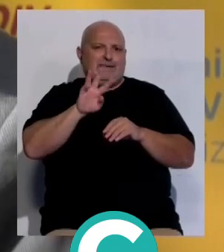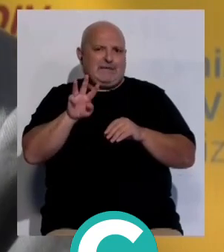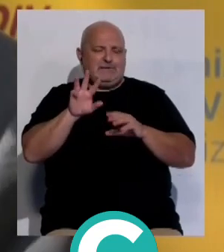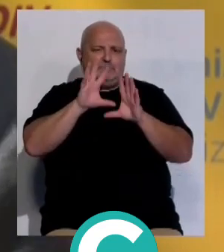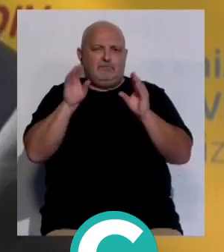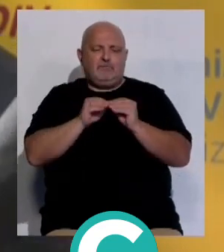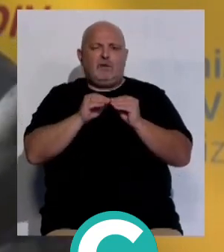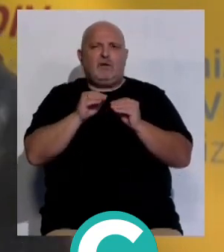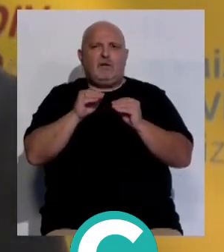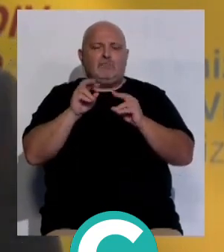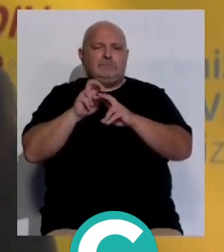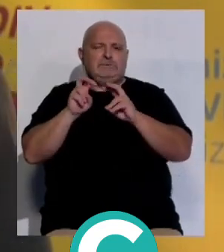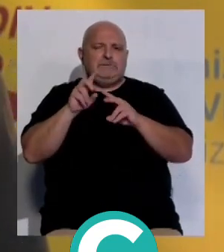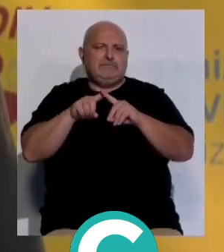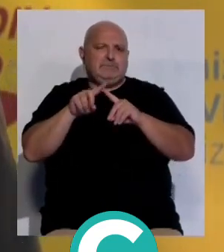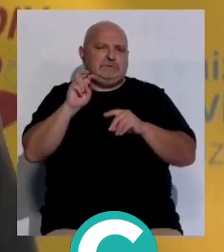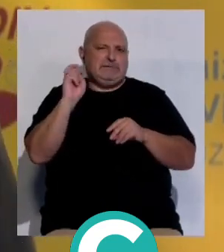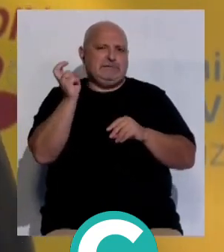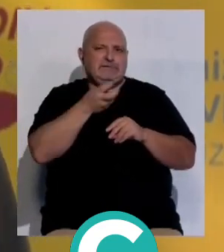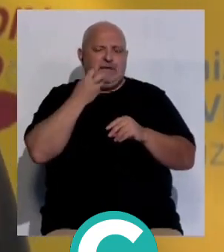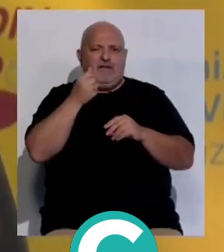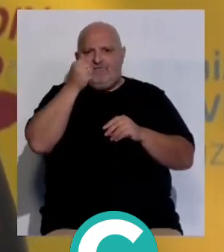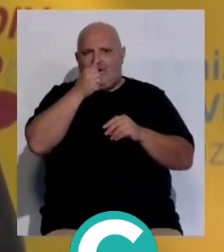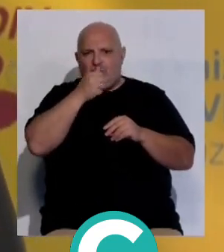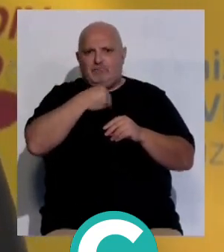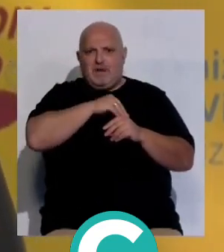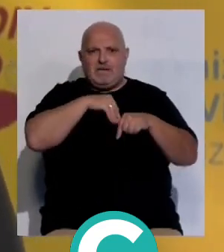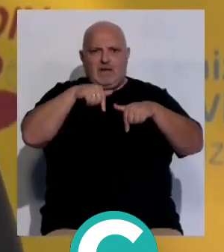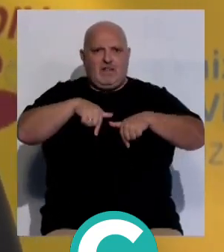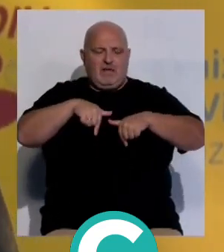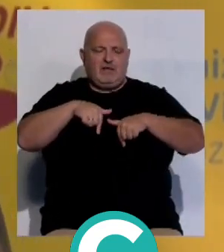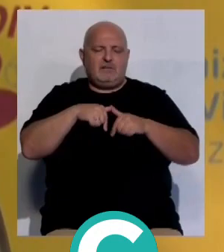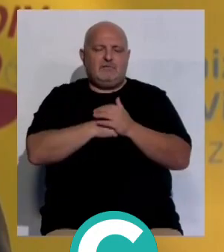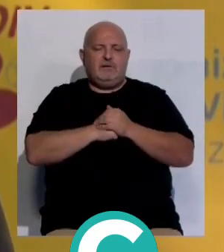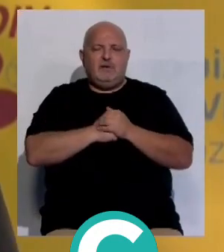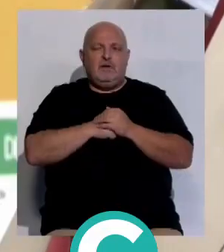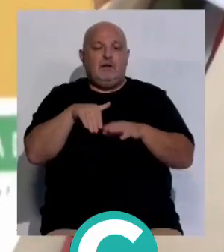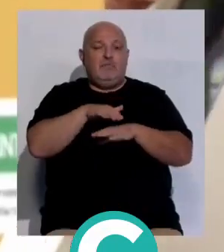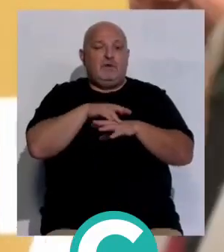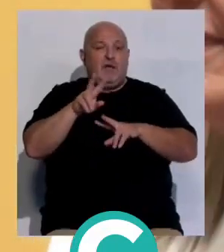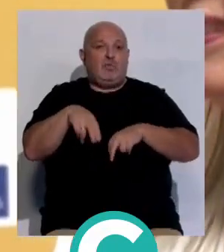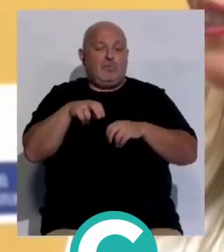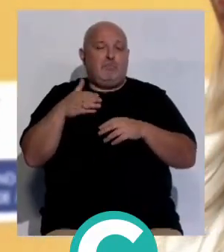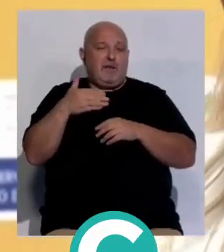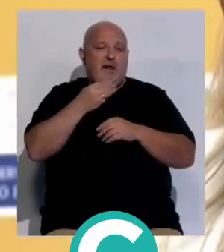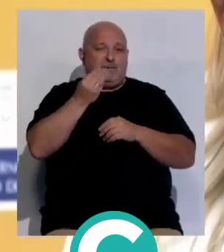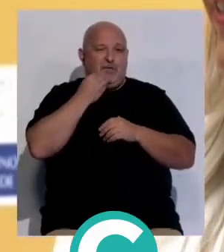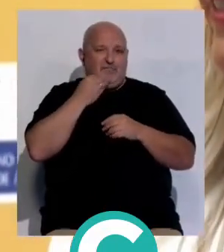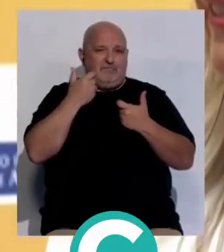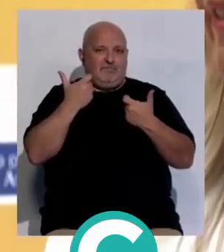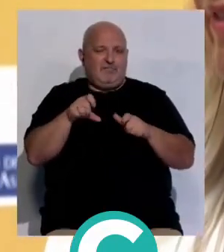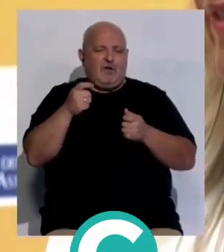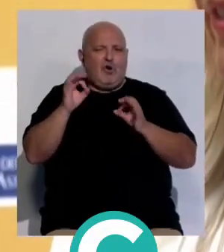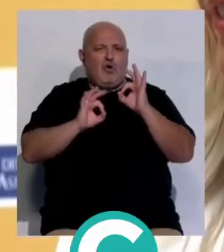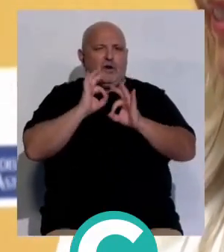que suman la gran diversidad que el sector del vino tiene en nuestro país. El Ministerio de Agricultura, Pesca y Alimentación